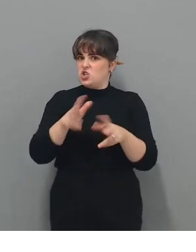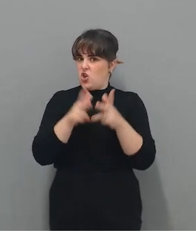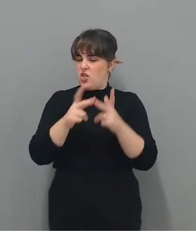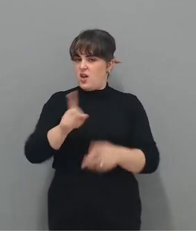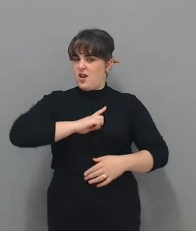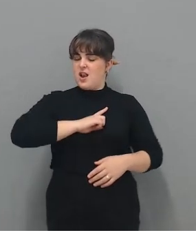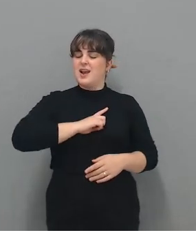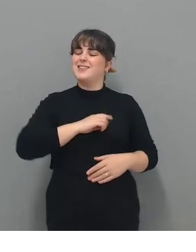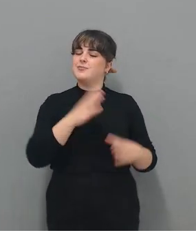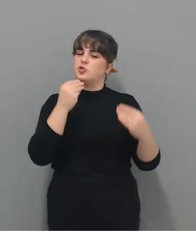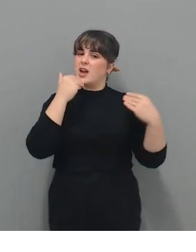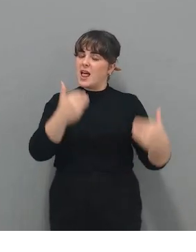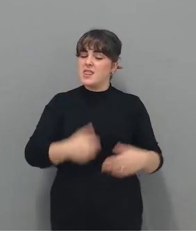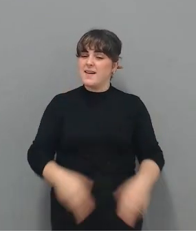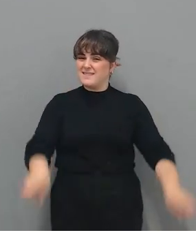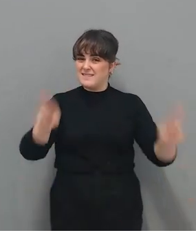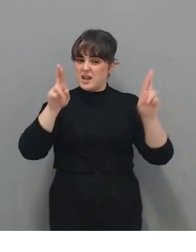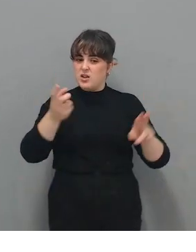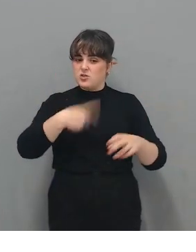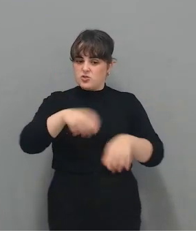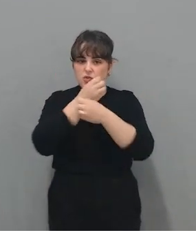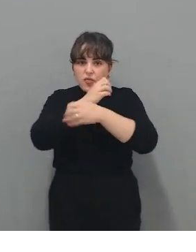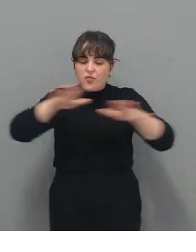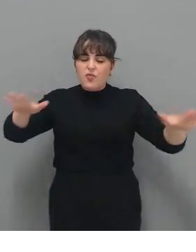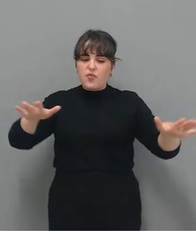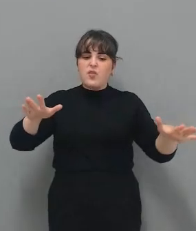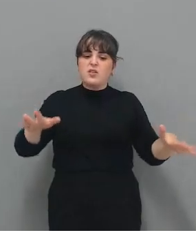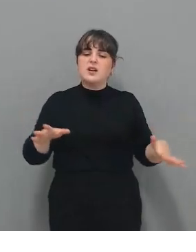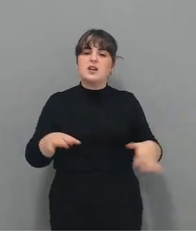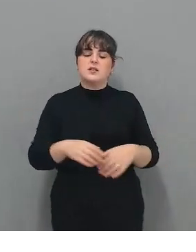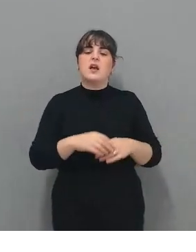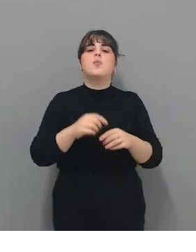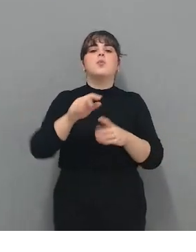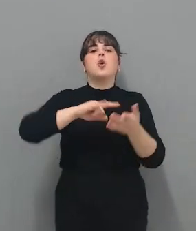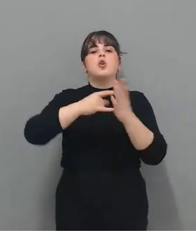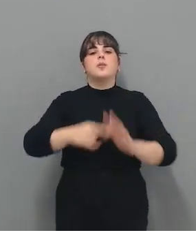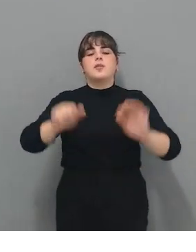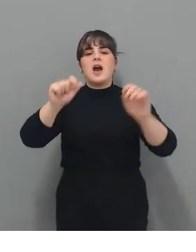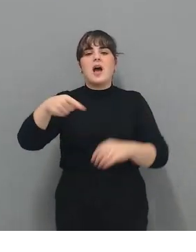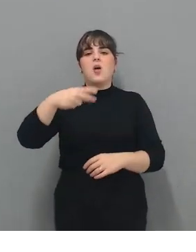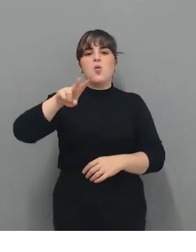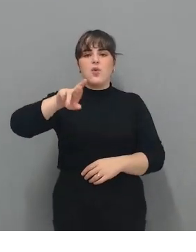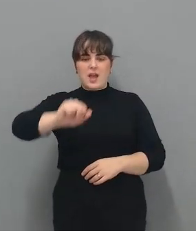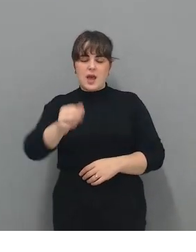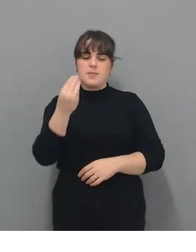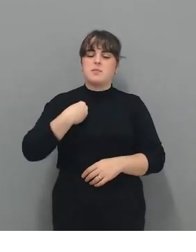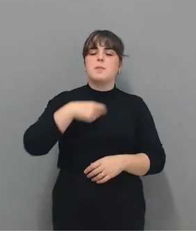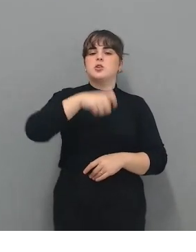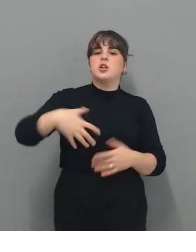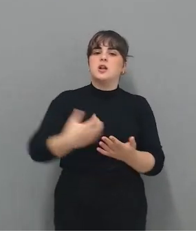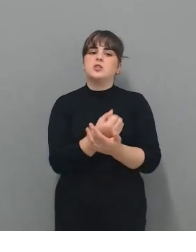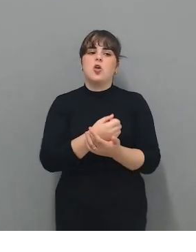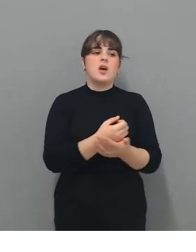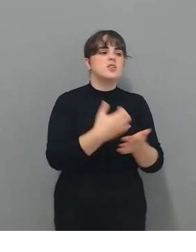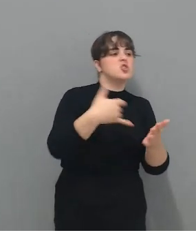Muchas gracias. Esperamos haber transmitido cuál es el espíritu de aljura, que es llegar a la sociedad a todo tipo, vulnerables, no vulnerables.